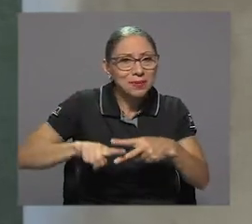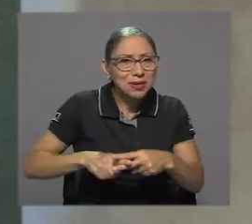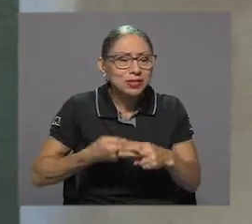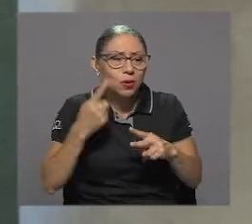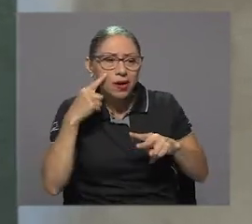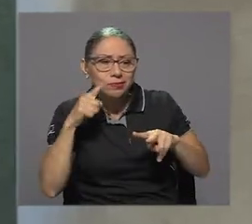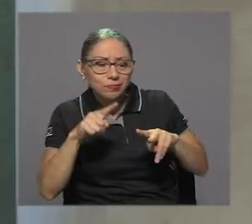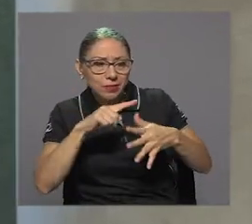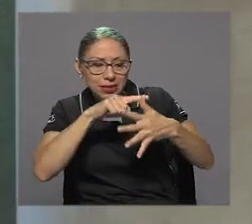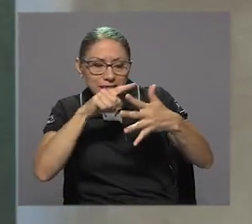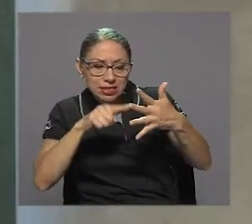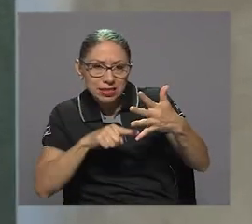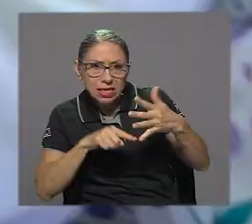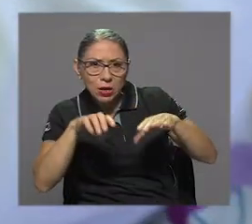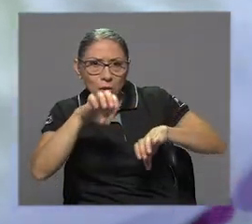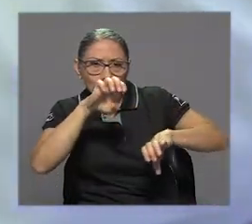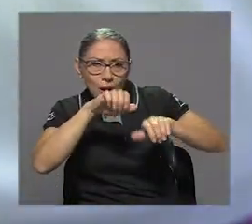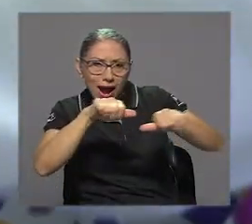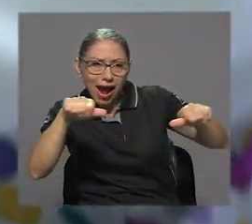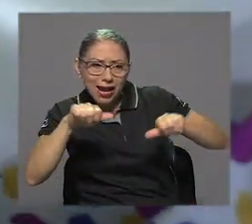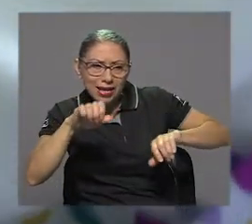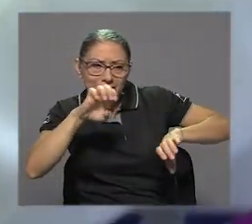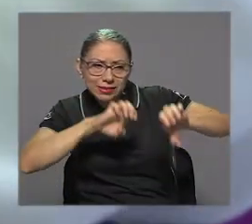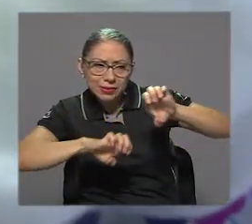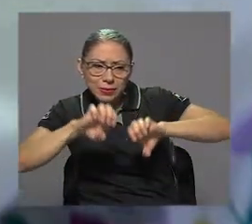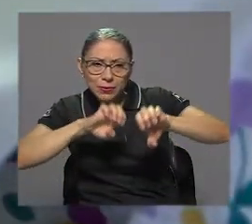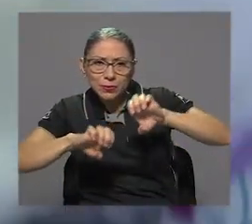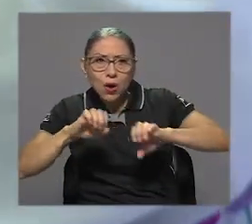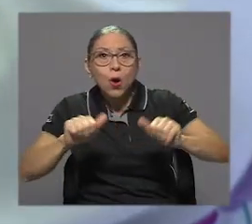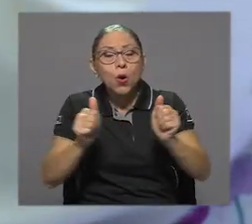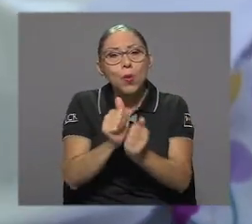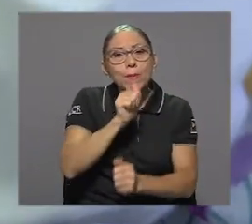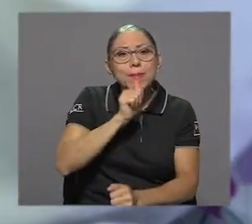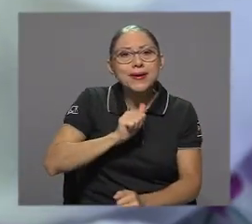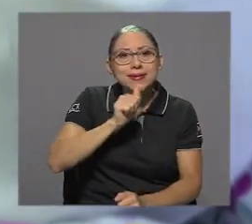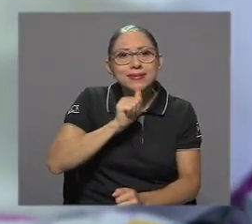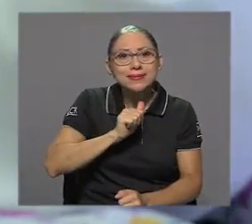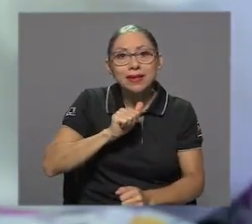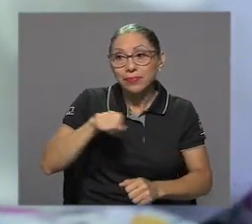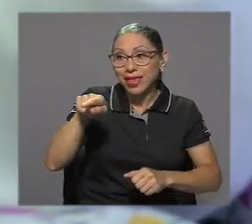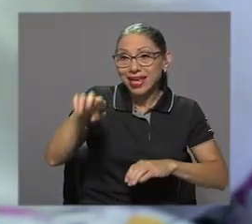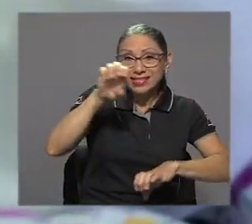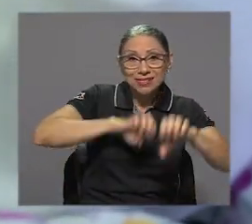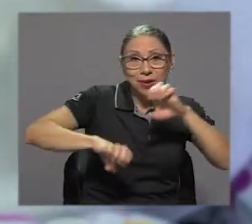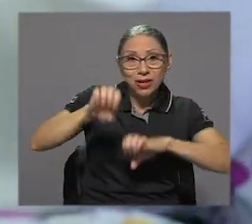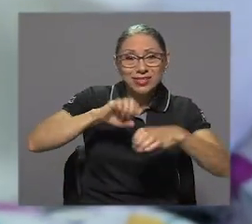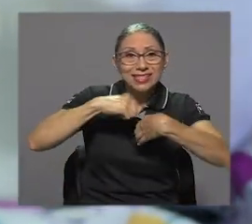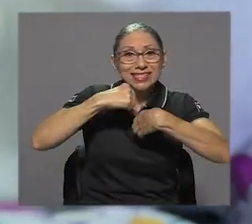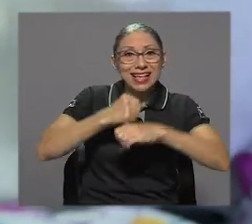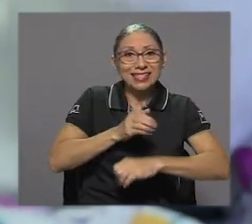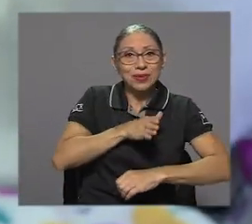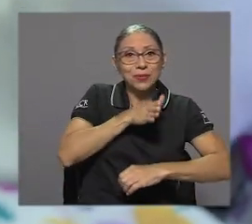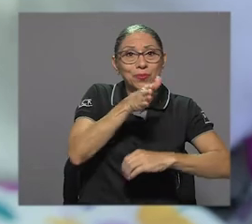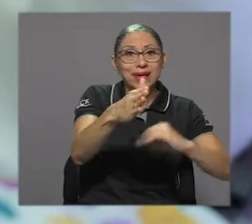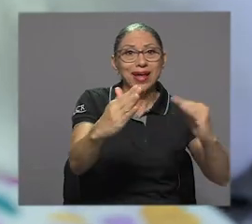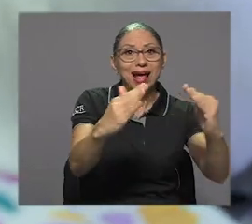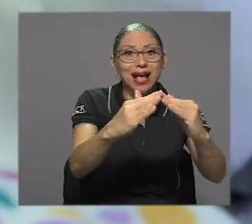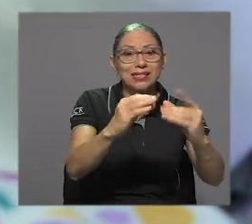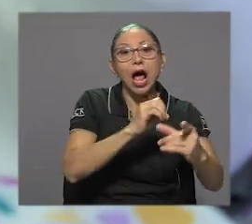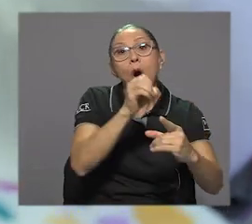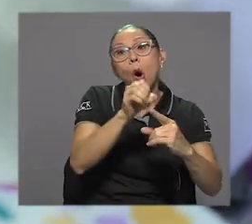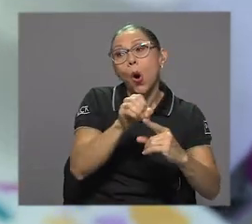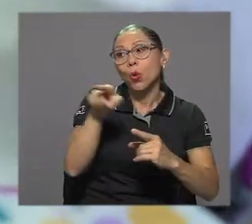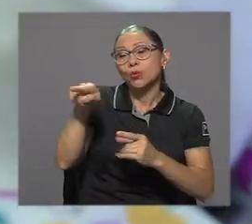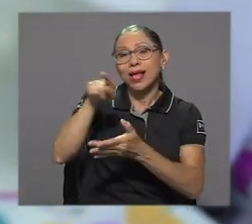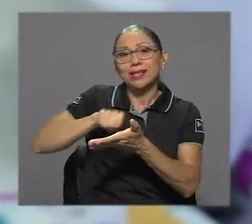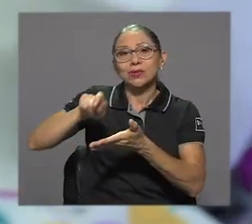posteriormente ella empezó a iniciar la valoración de cada una de las cinco áreas tomándose toda la paciencia. Las valoraciones se